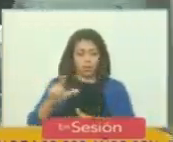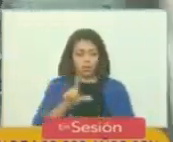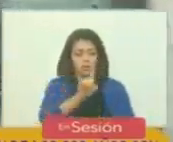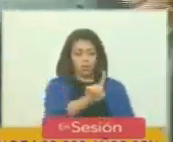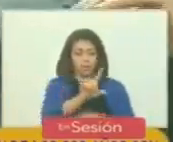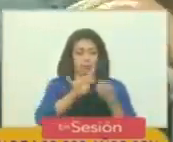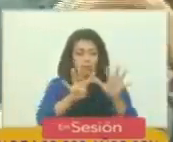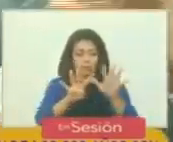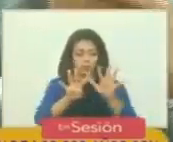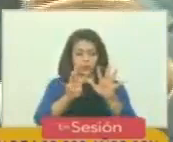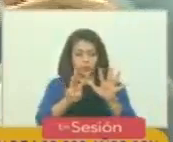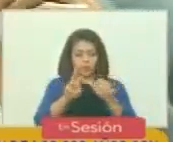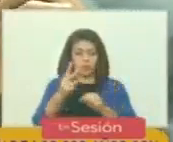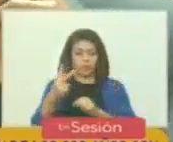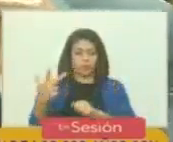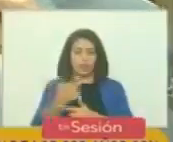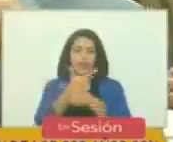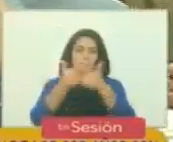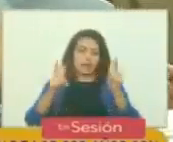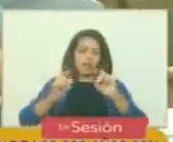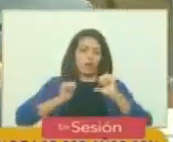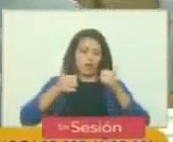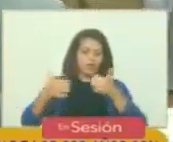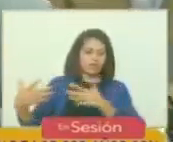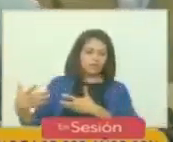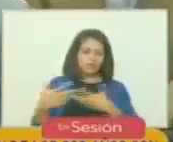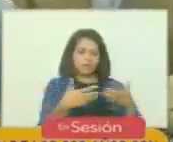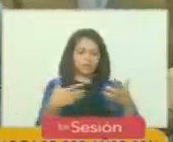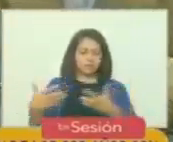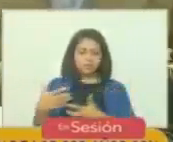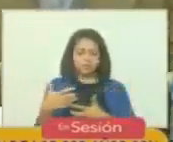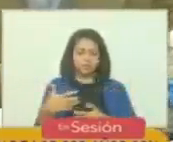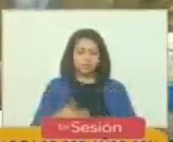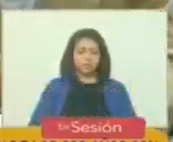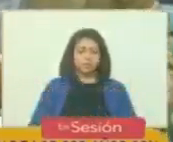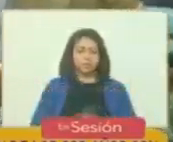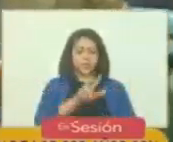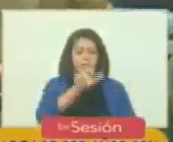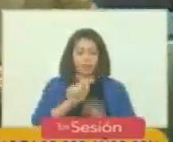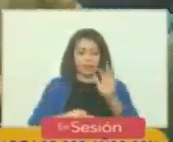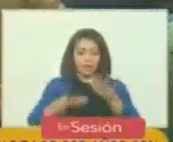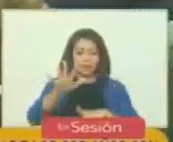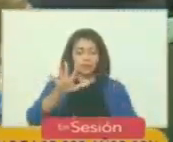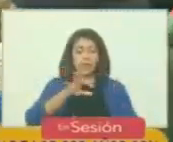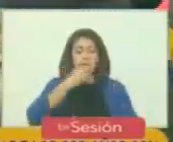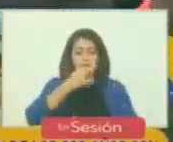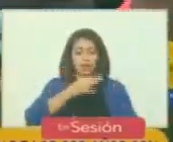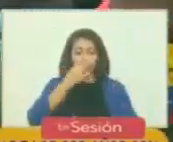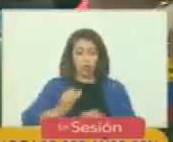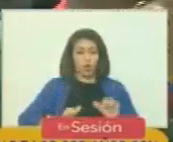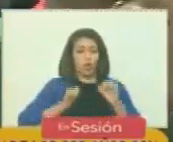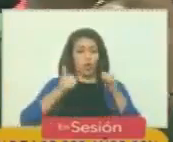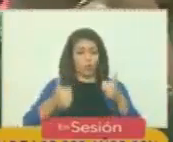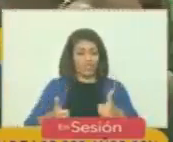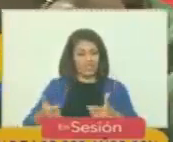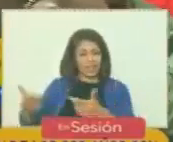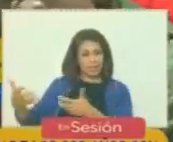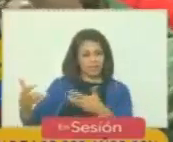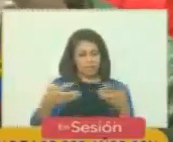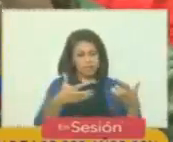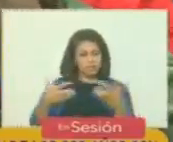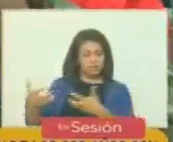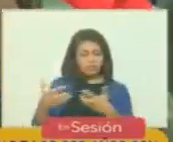de 1823 se libra la batalla a las 3 y 15 de la tarde se inician los combates